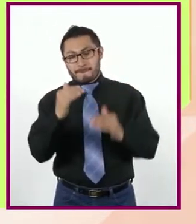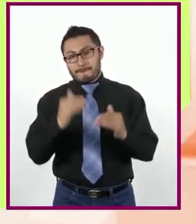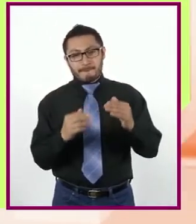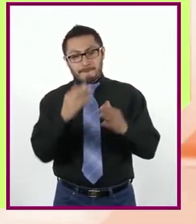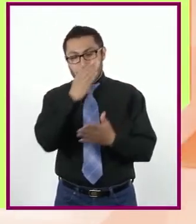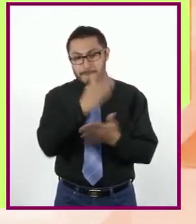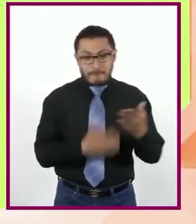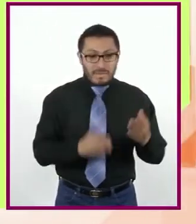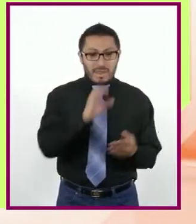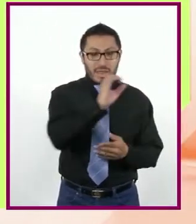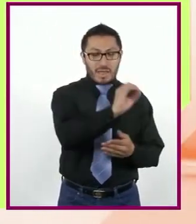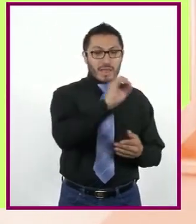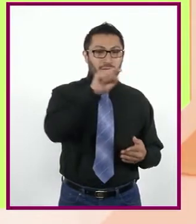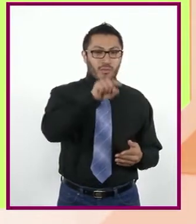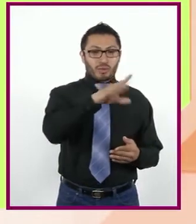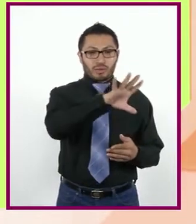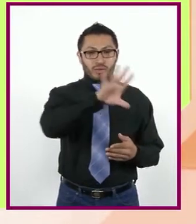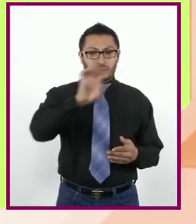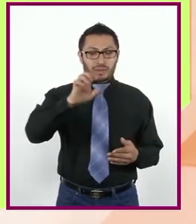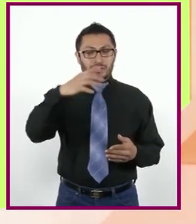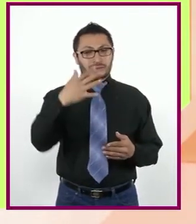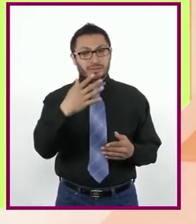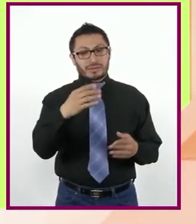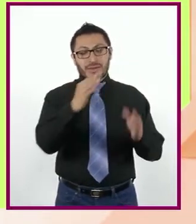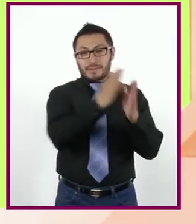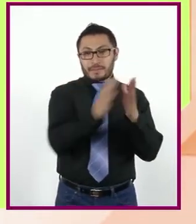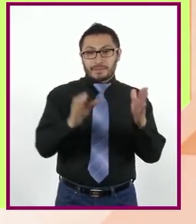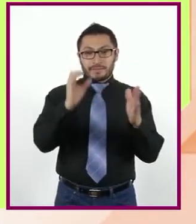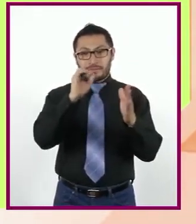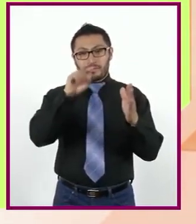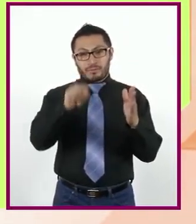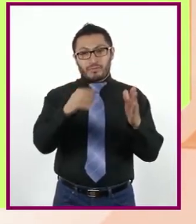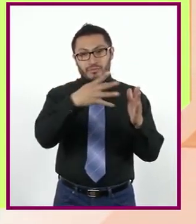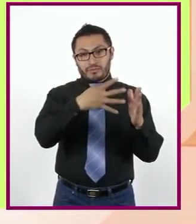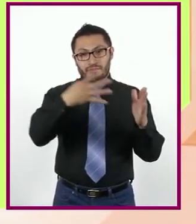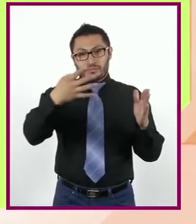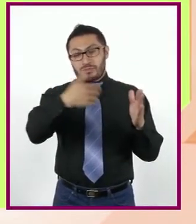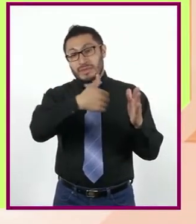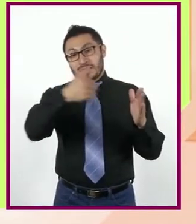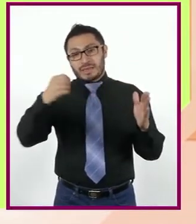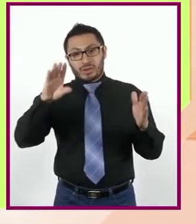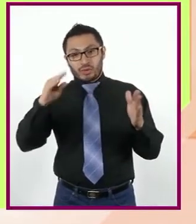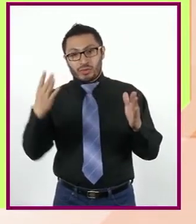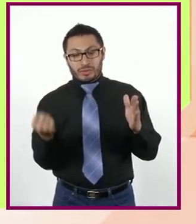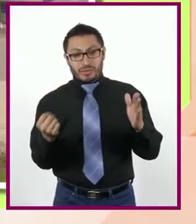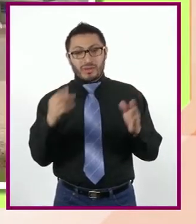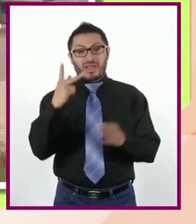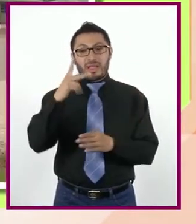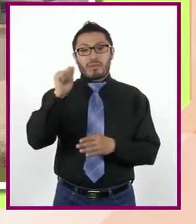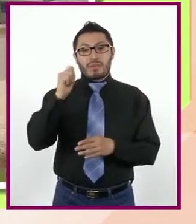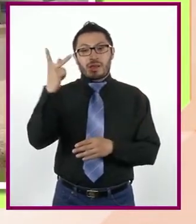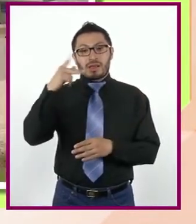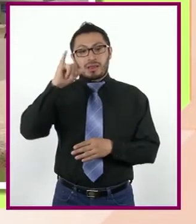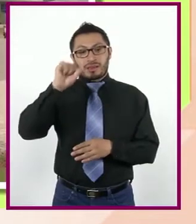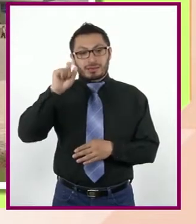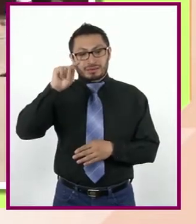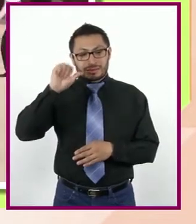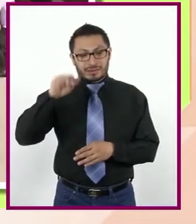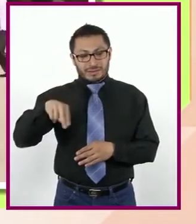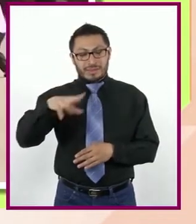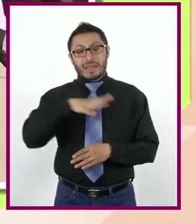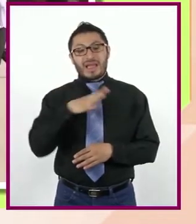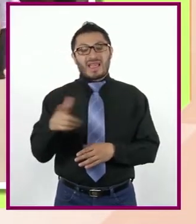0.550 a 0.699. Es el caso de Pakistán, que tiene lugar